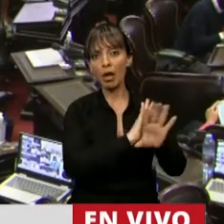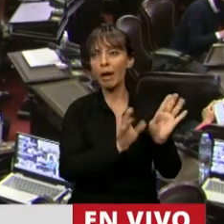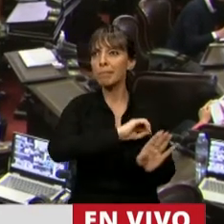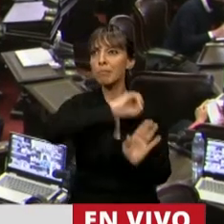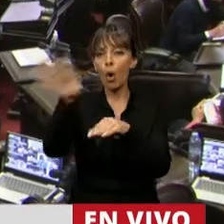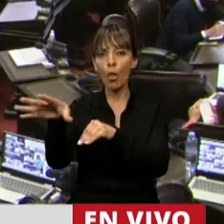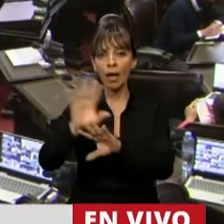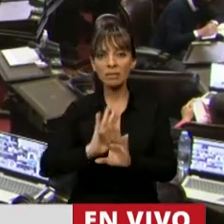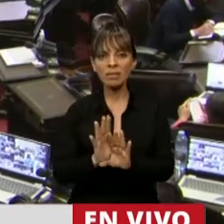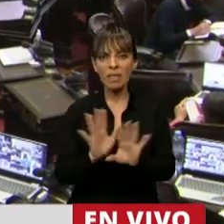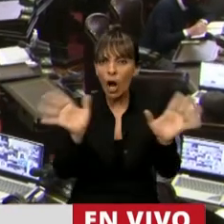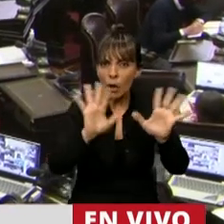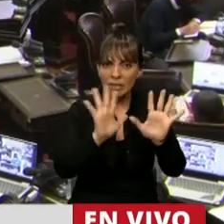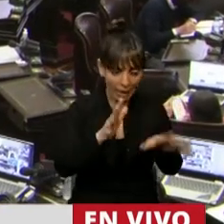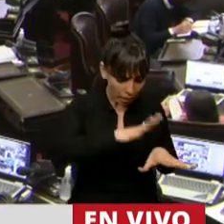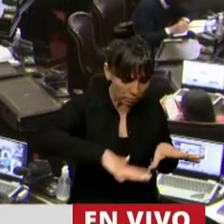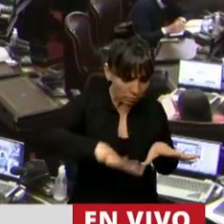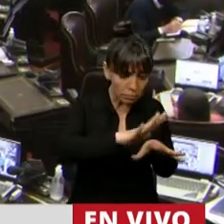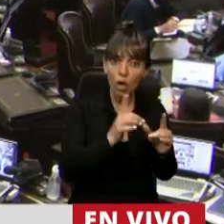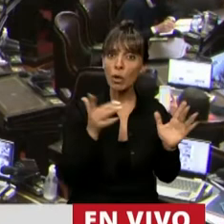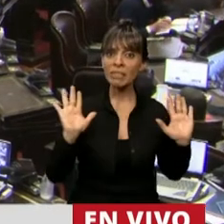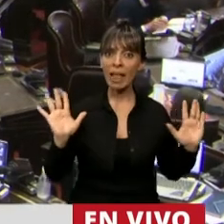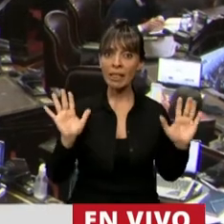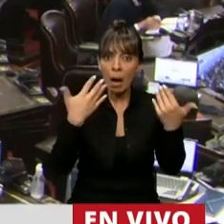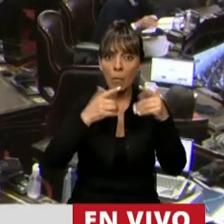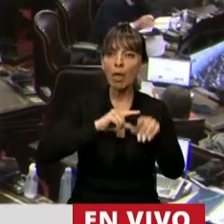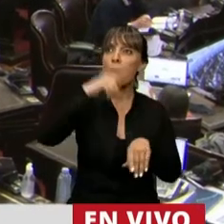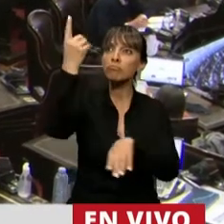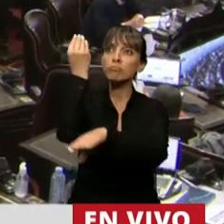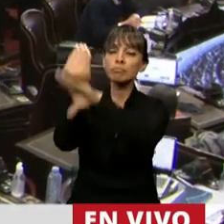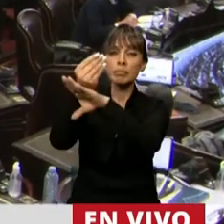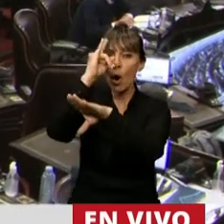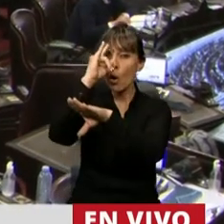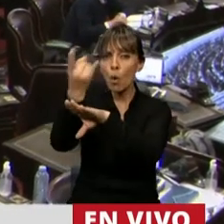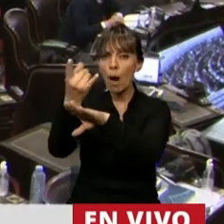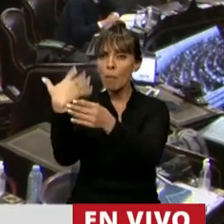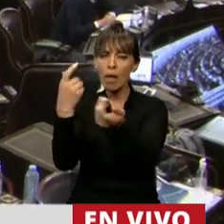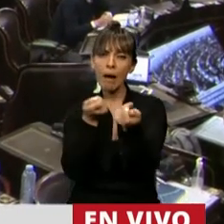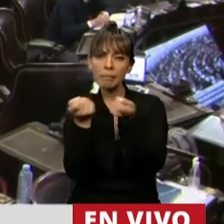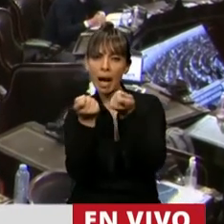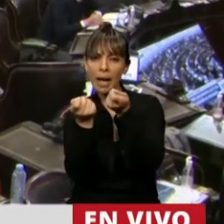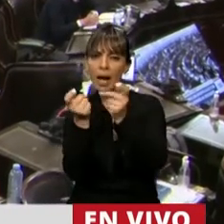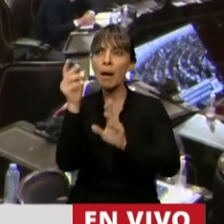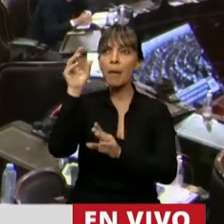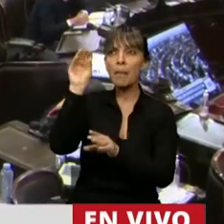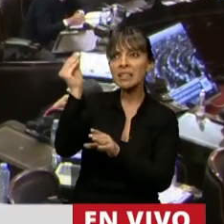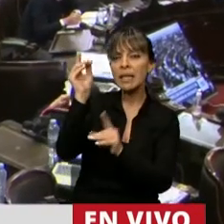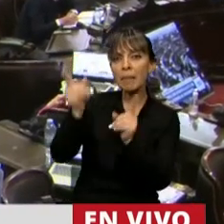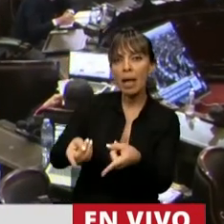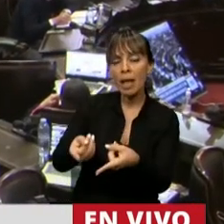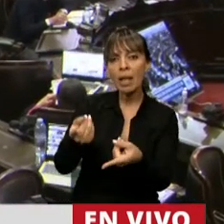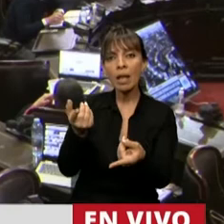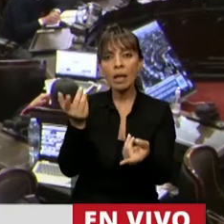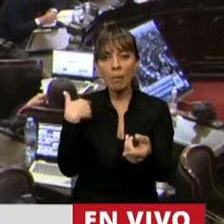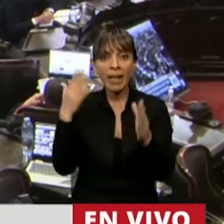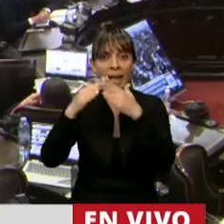Ni siquiera se tienen que ir físicamente. Básicamente, operan desde Uruguay o desde Chile o desde Brasil y pueden estar